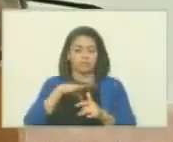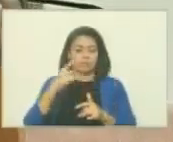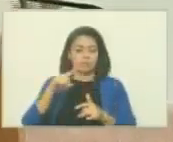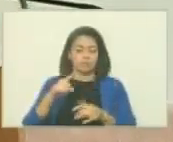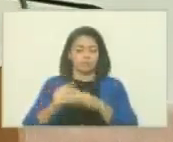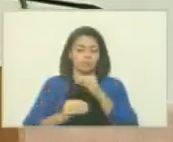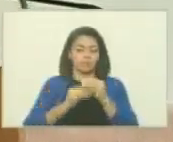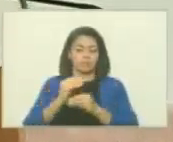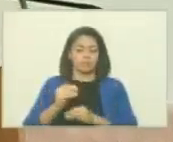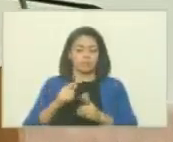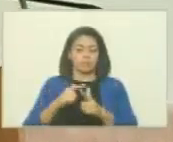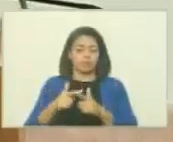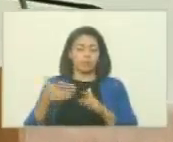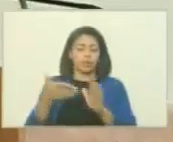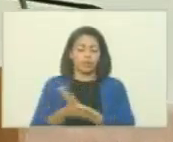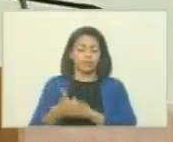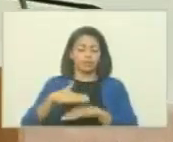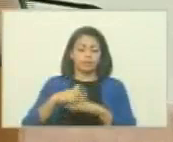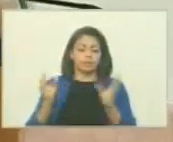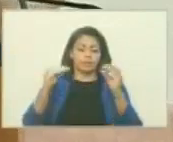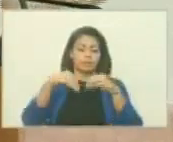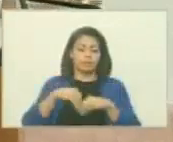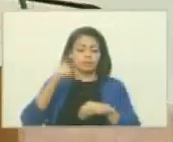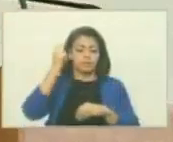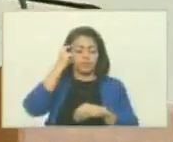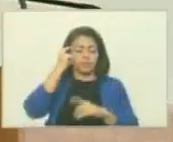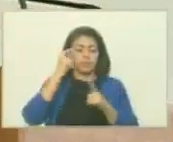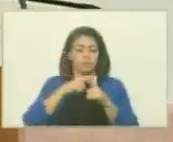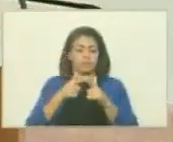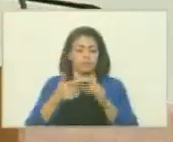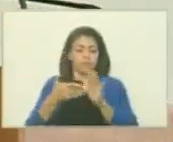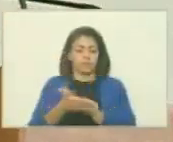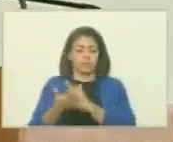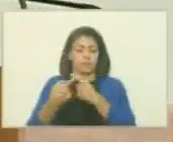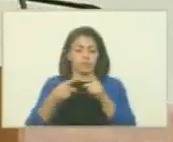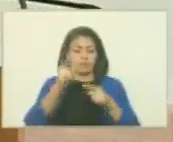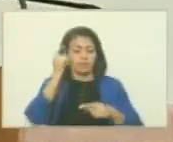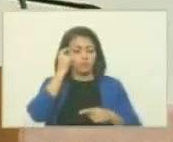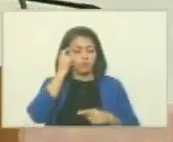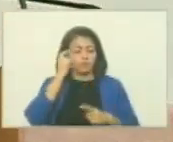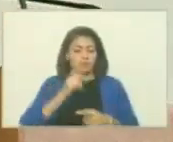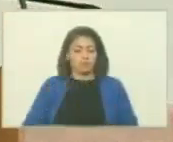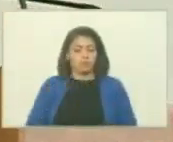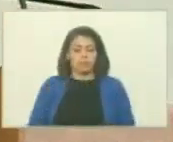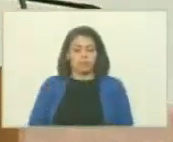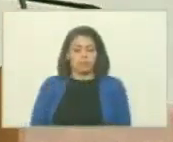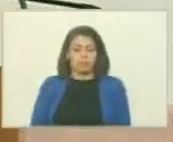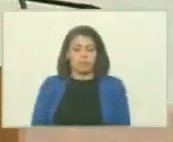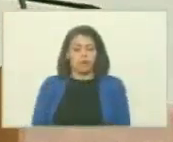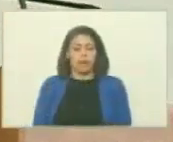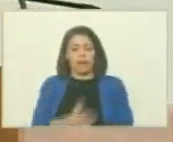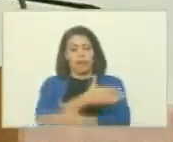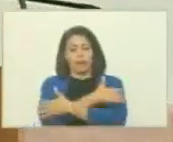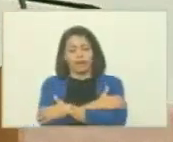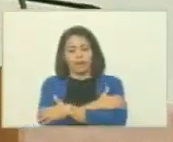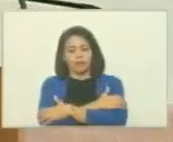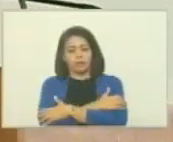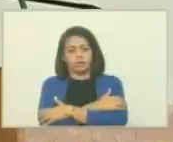gestos donde coinciden en un día diferentes fechas aquel abrazo